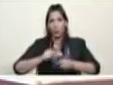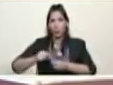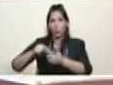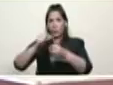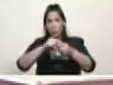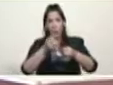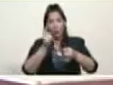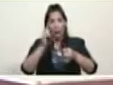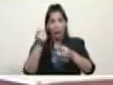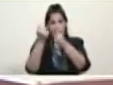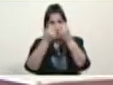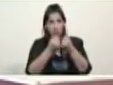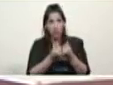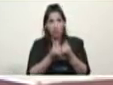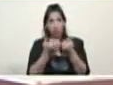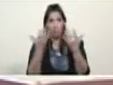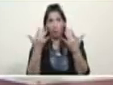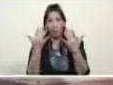dinero en la mano,